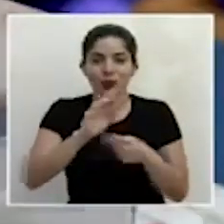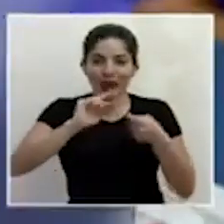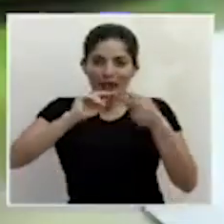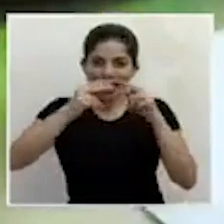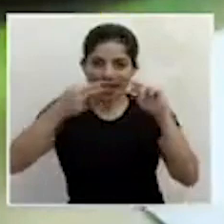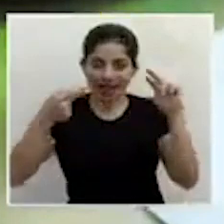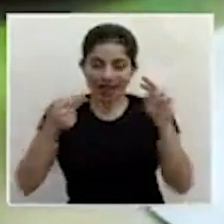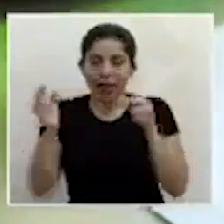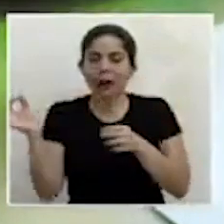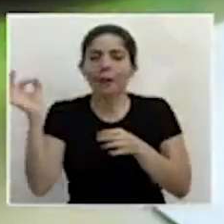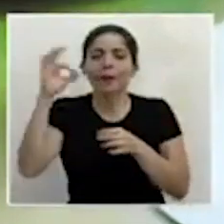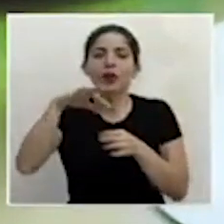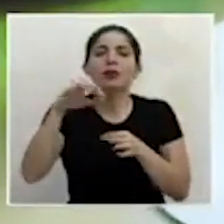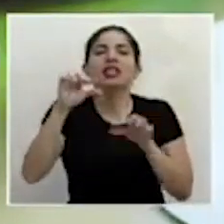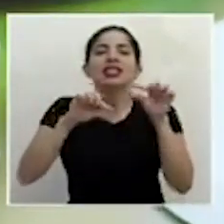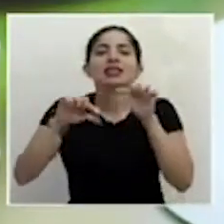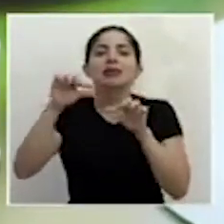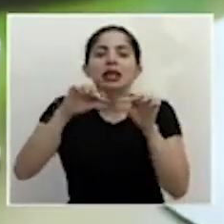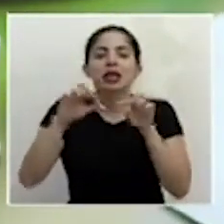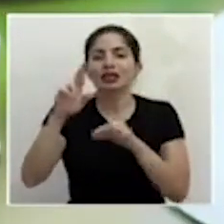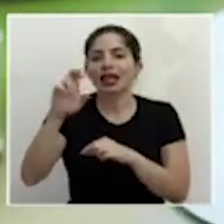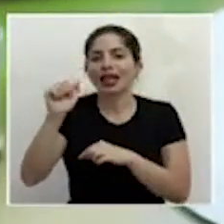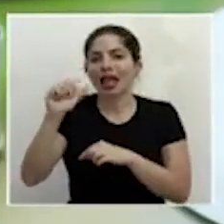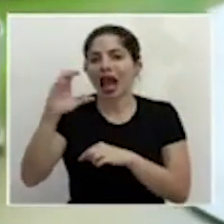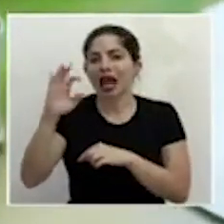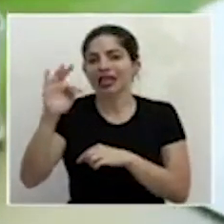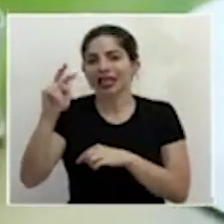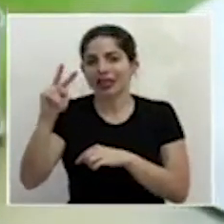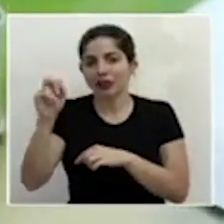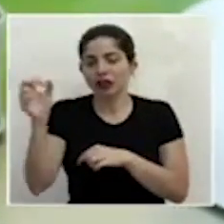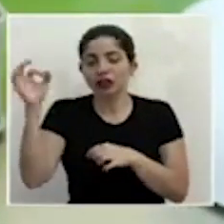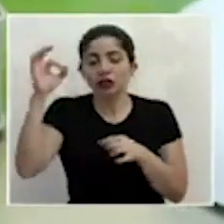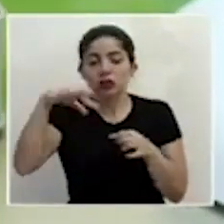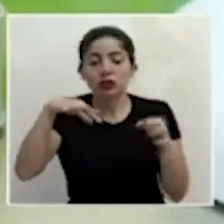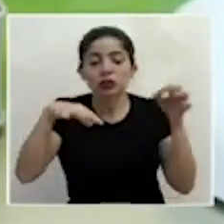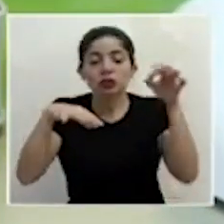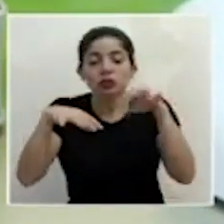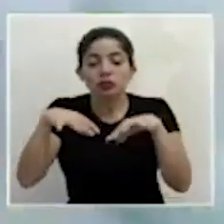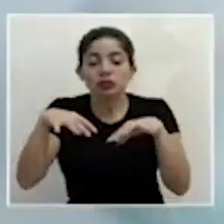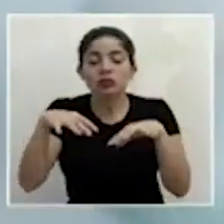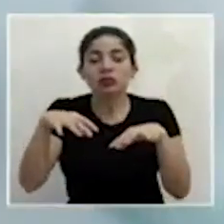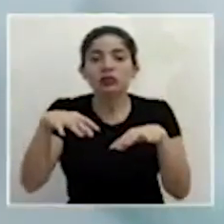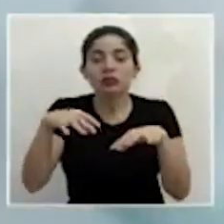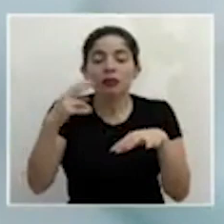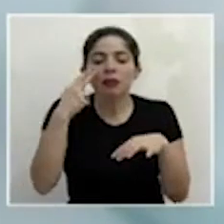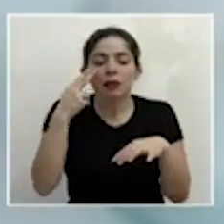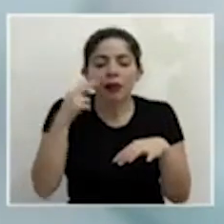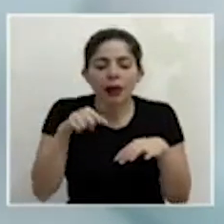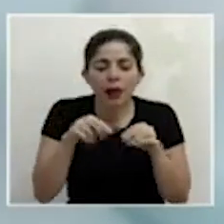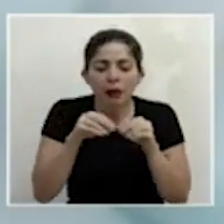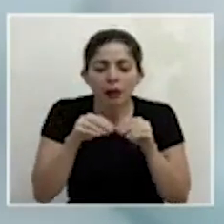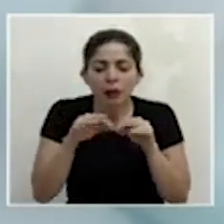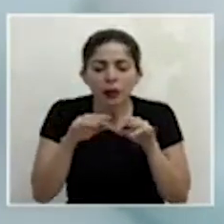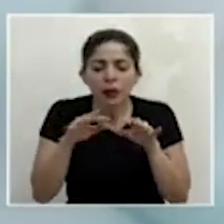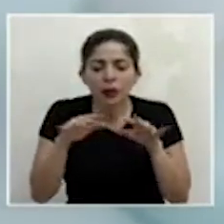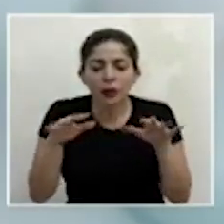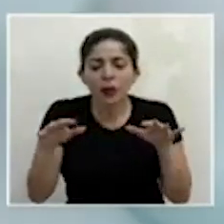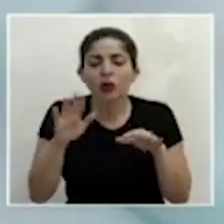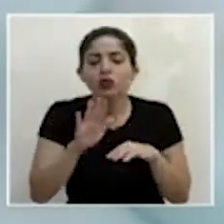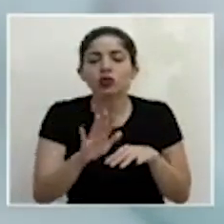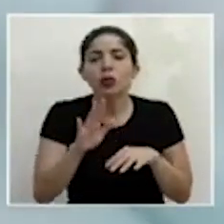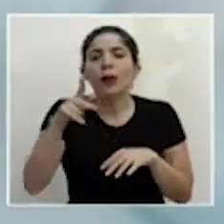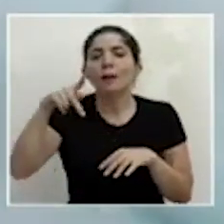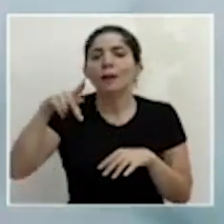agregan los reactivos para realizar la reacción en cadena del PCR.